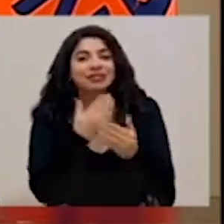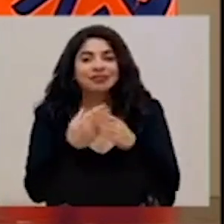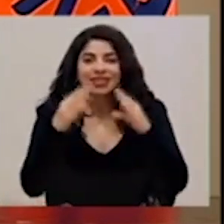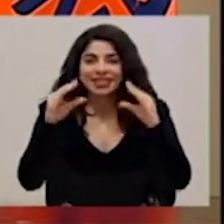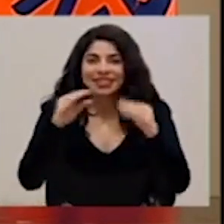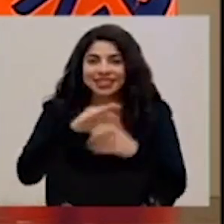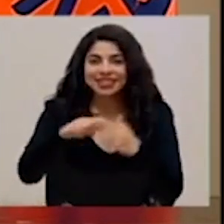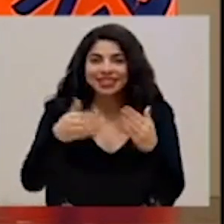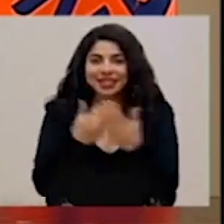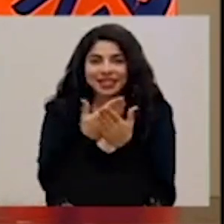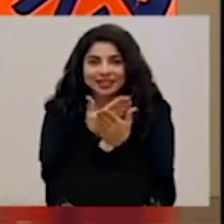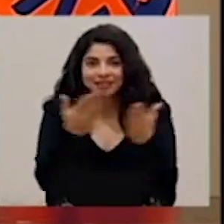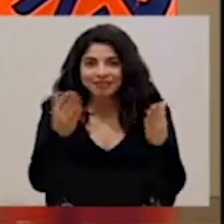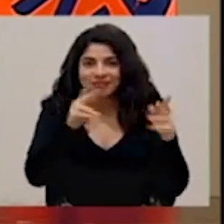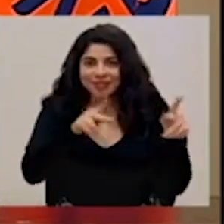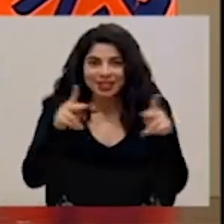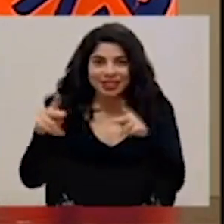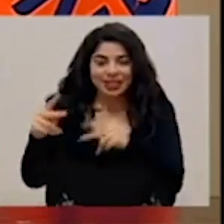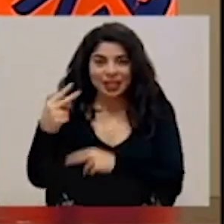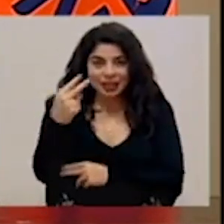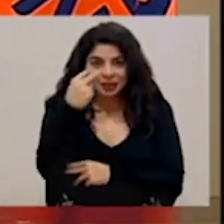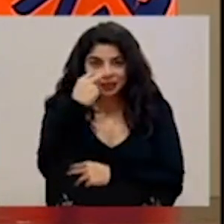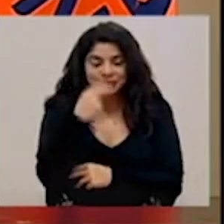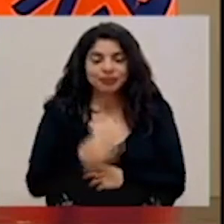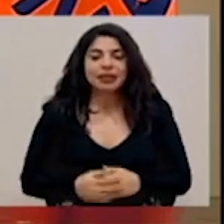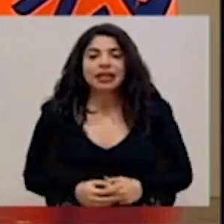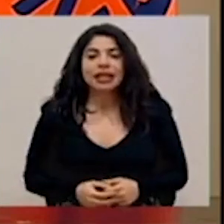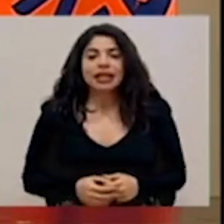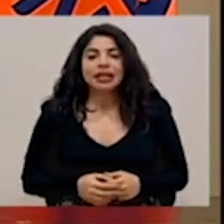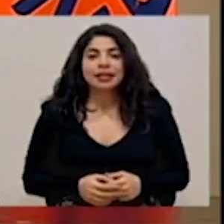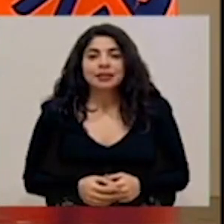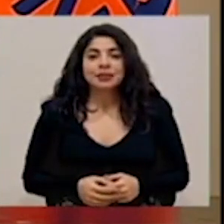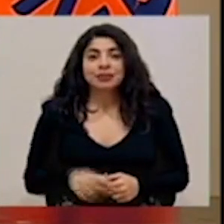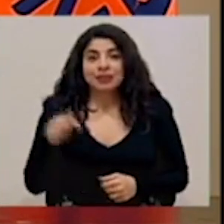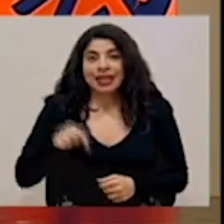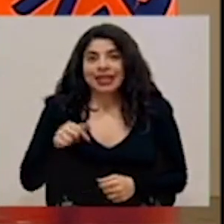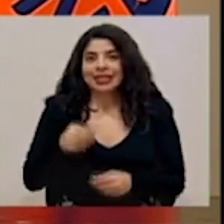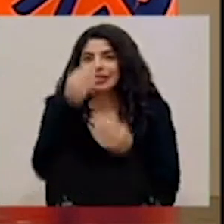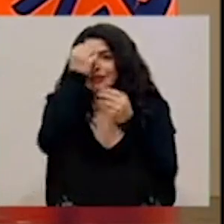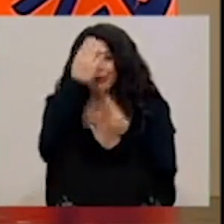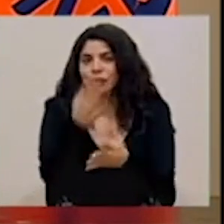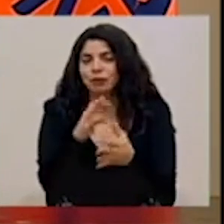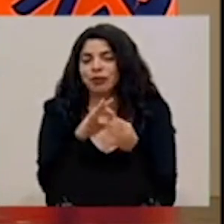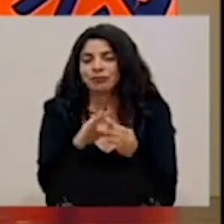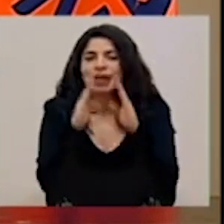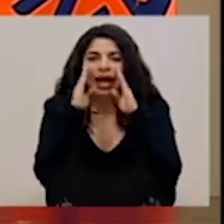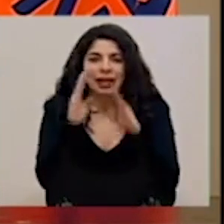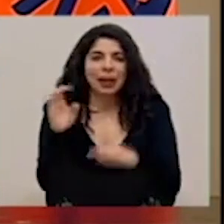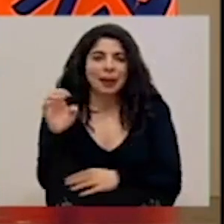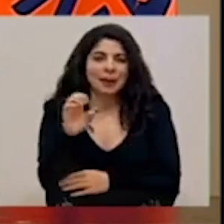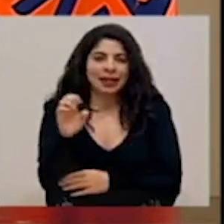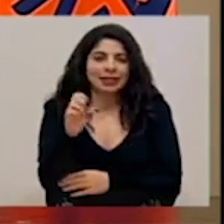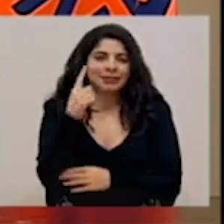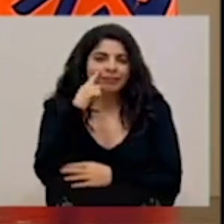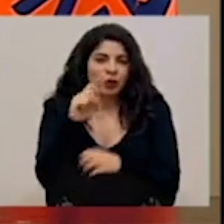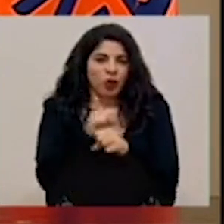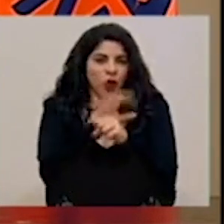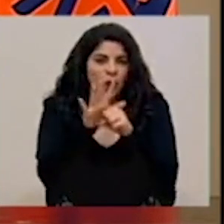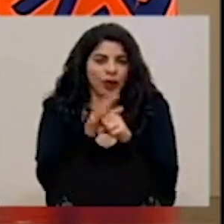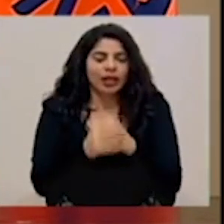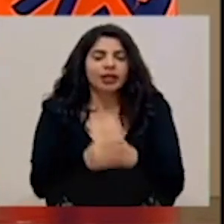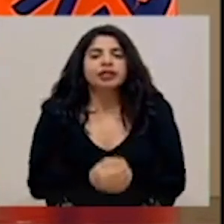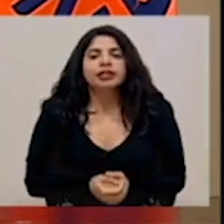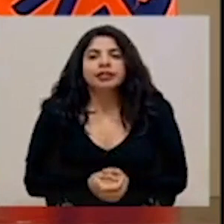tardes a todas las personas que nos sintonizan en este reporte de la atención de la emergencia por COVID-19.